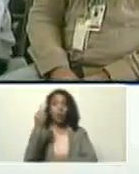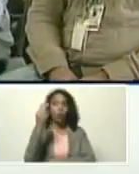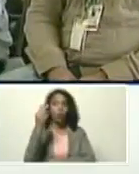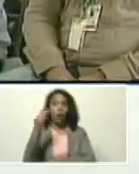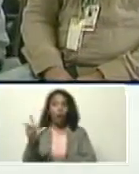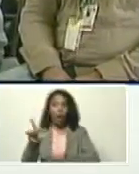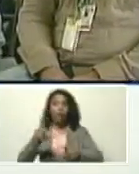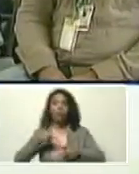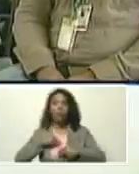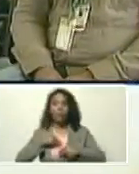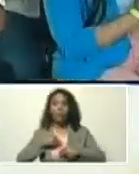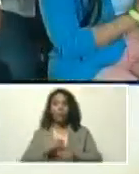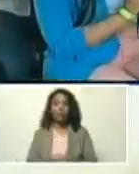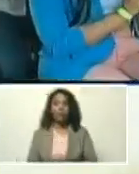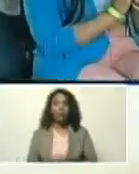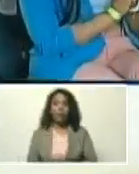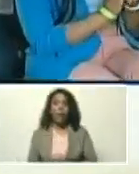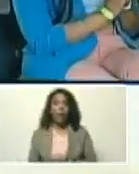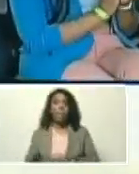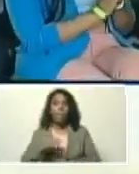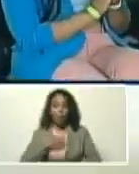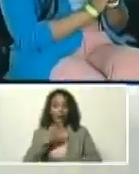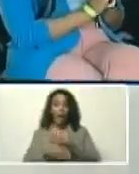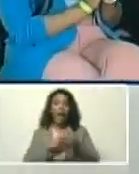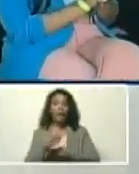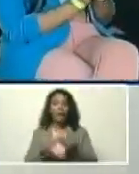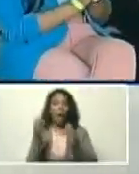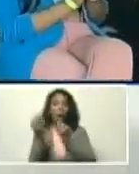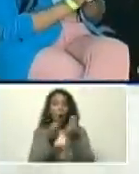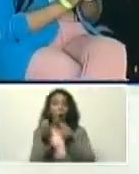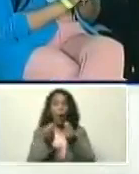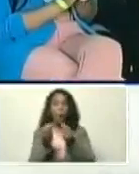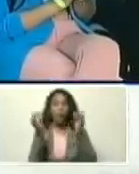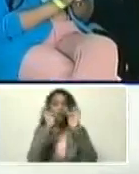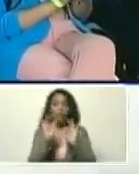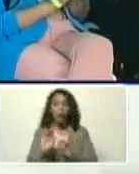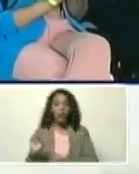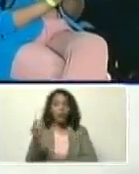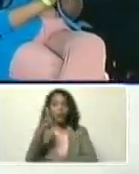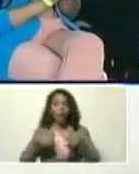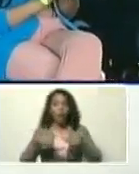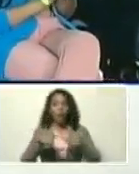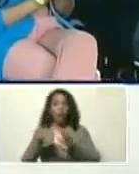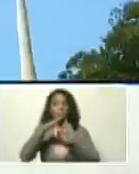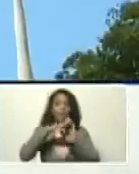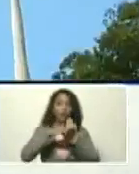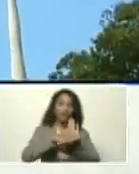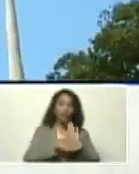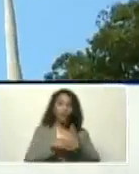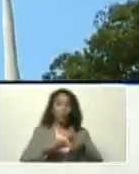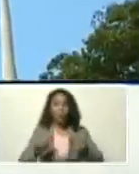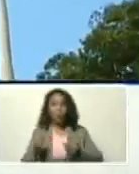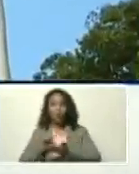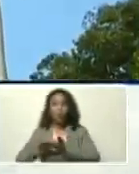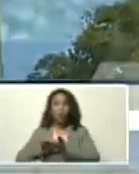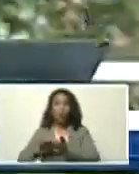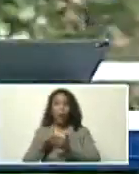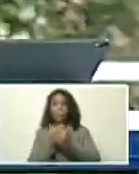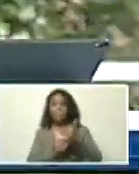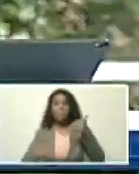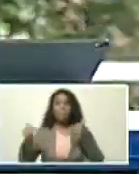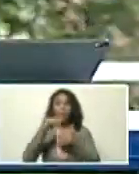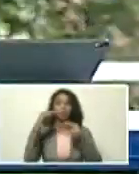adaptarnos, y poder tomar medidas alternativas, y en tercer lugar, mitigarlos, al máximo nivel,